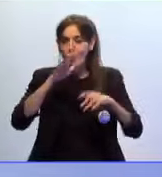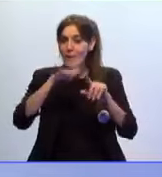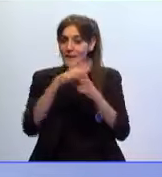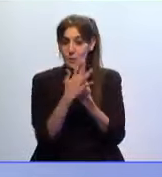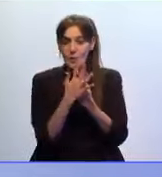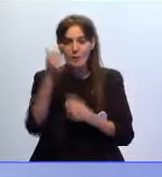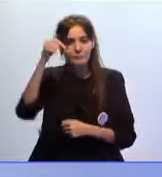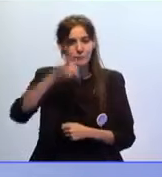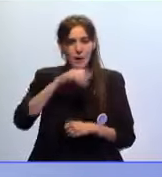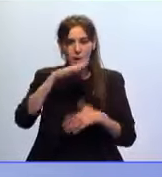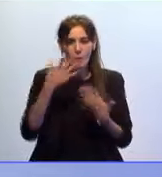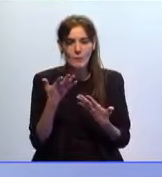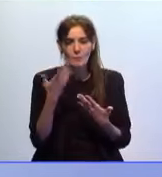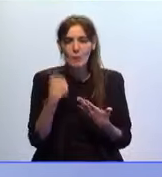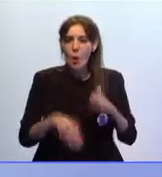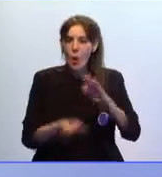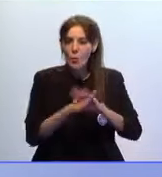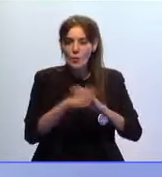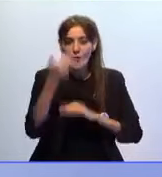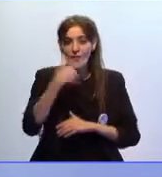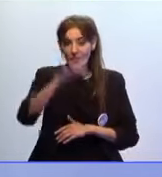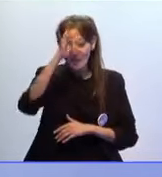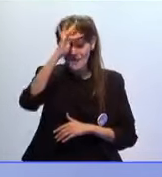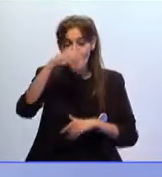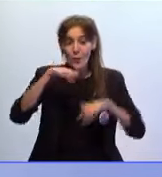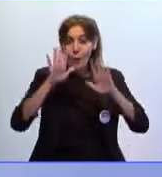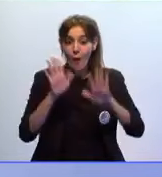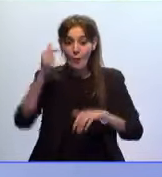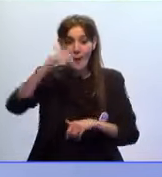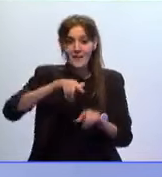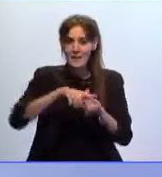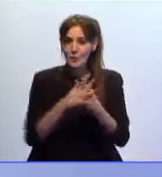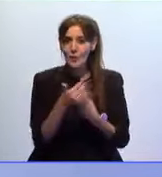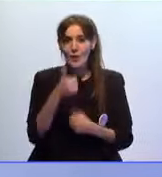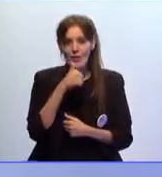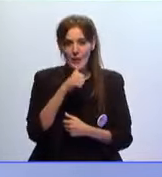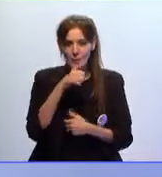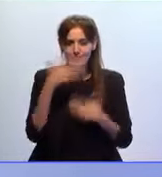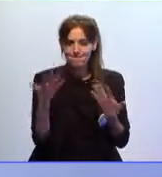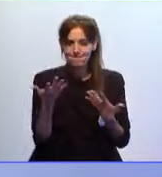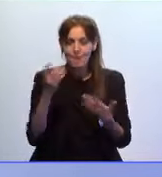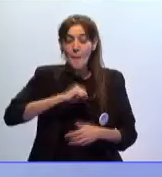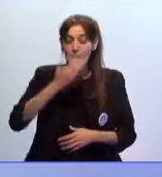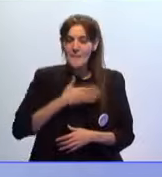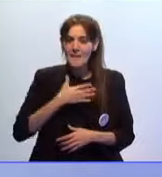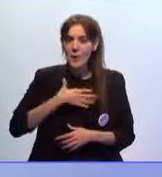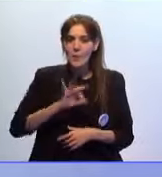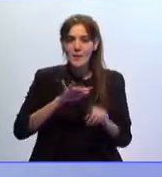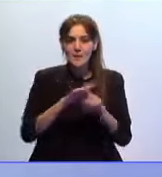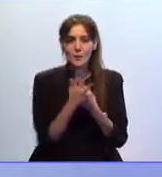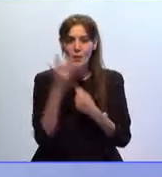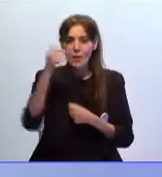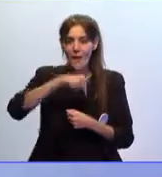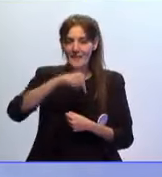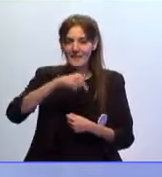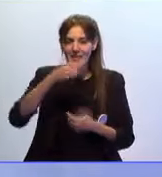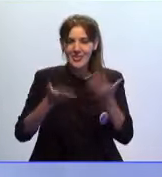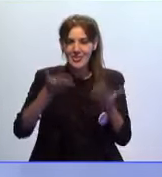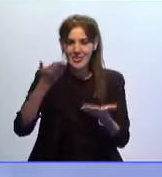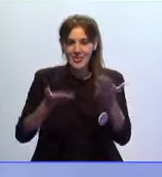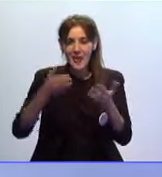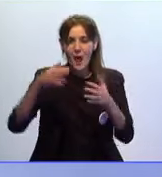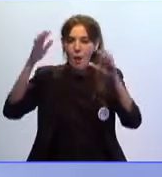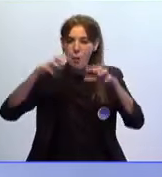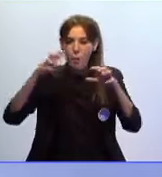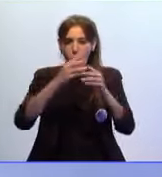situación que se va a mantener durante el fin de semana, aunque en nuestro caso todo apunta a que mañana la situación de inestabilidad se irá